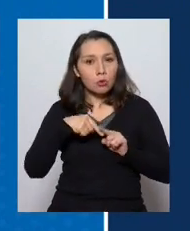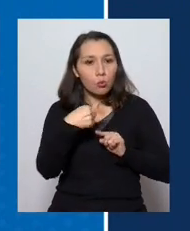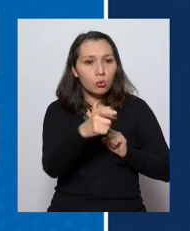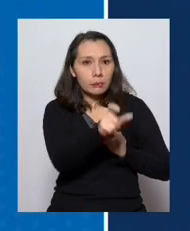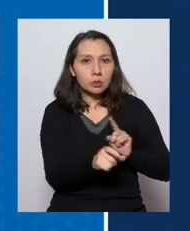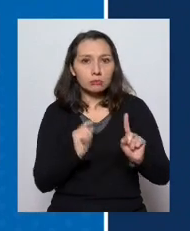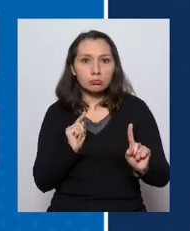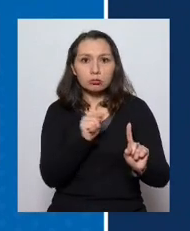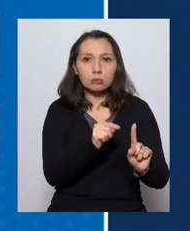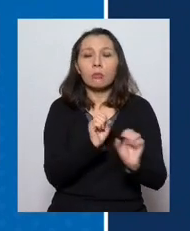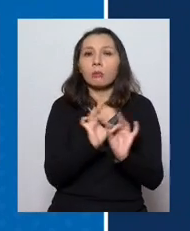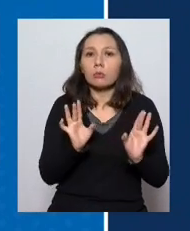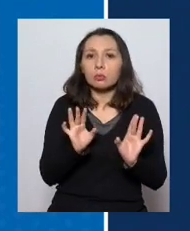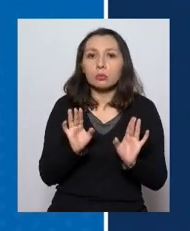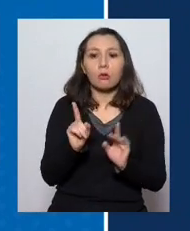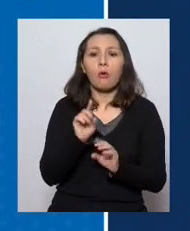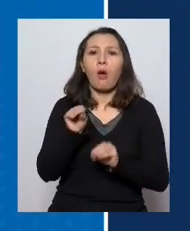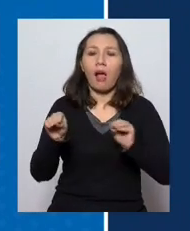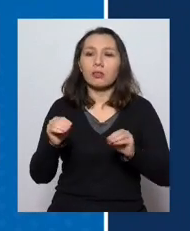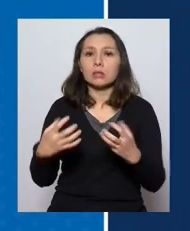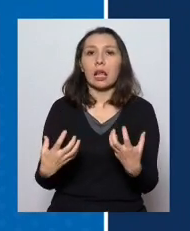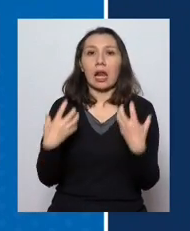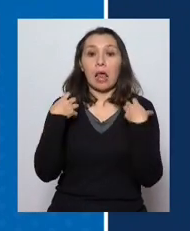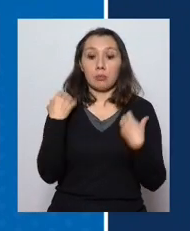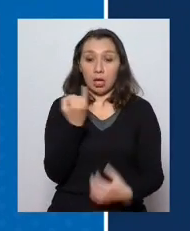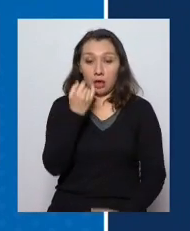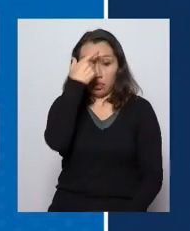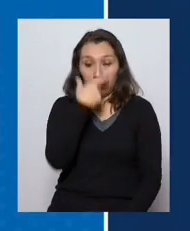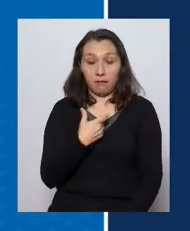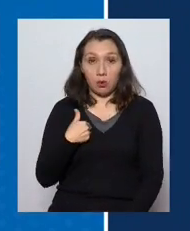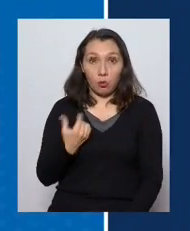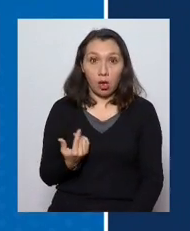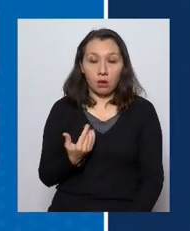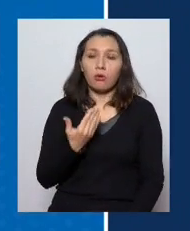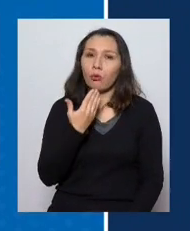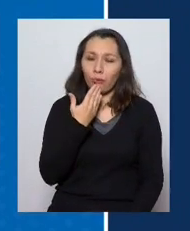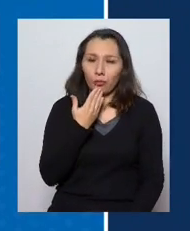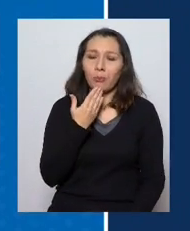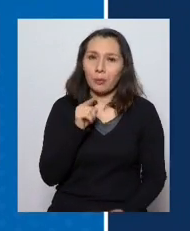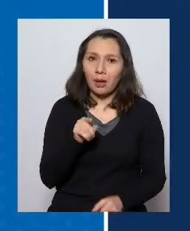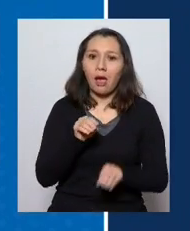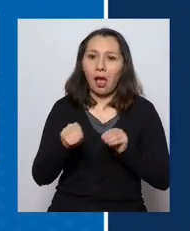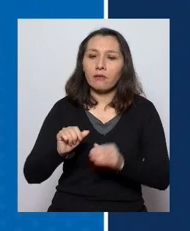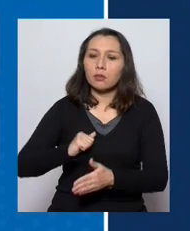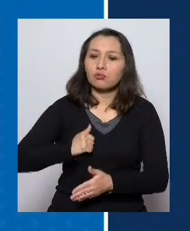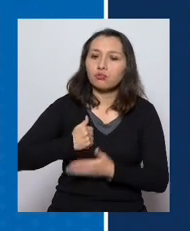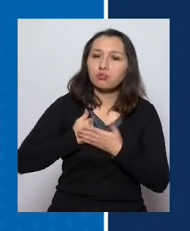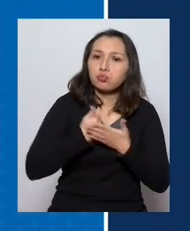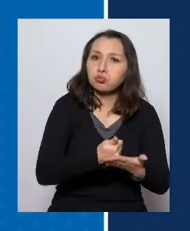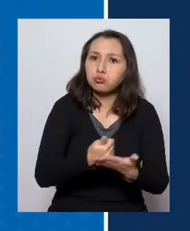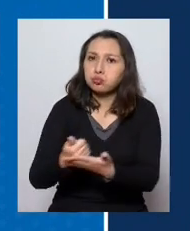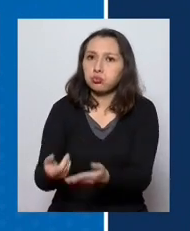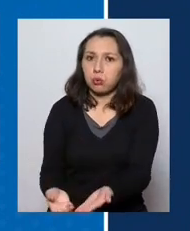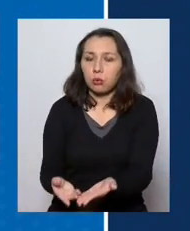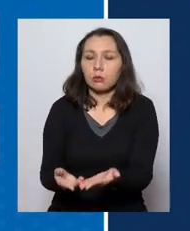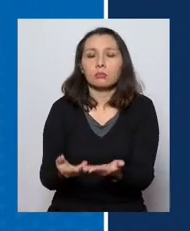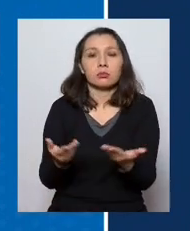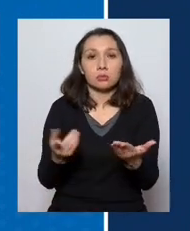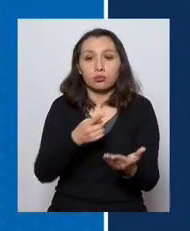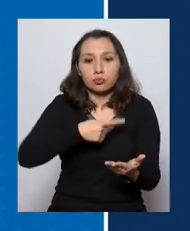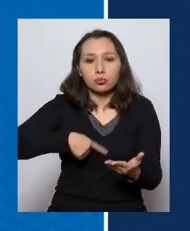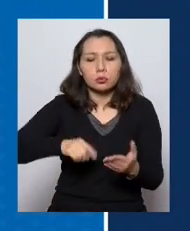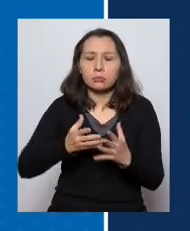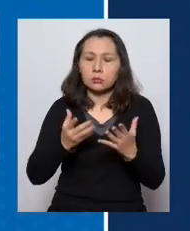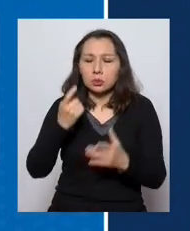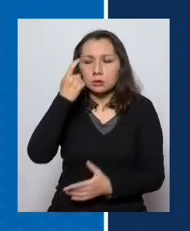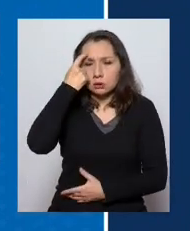Y es por eso que el llamado no es solamente a la responsabilidad individual, sino que también es un llamado a la solidaridad. Y nosotros tenemos